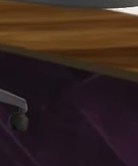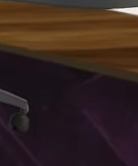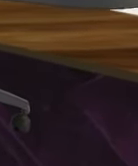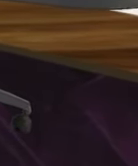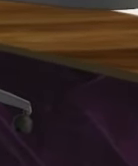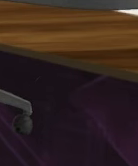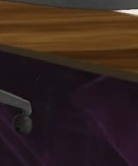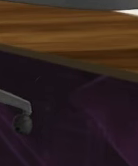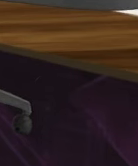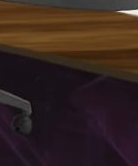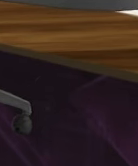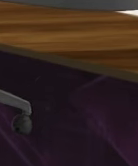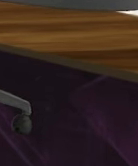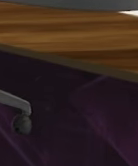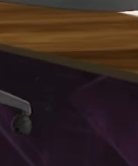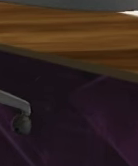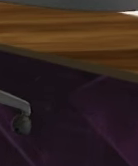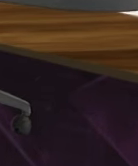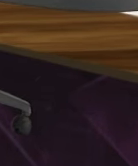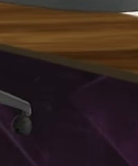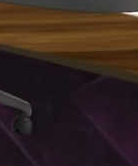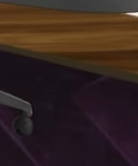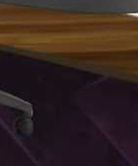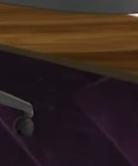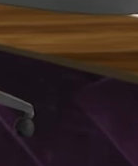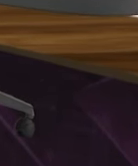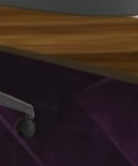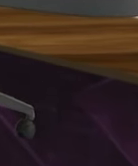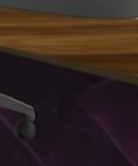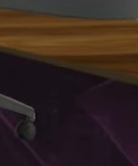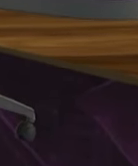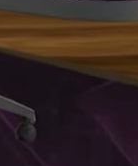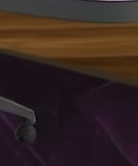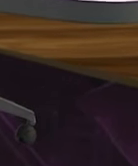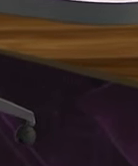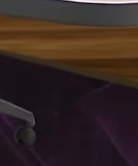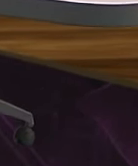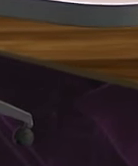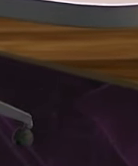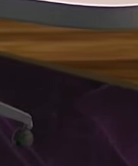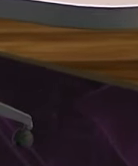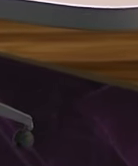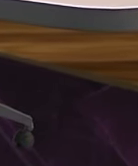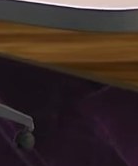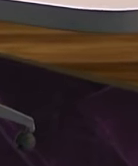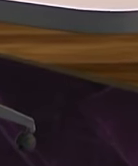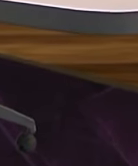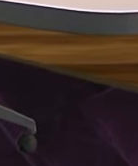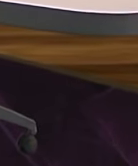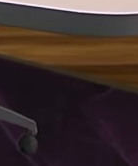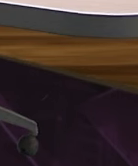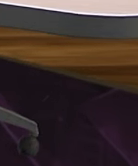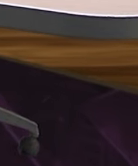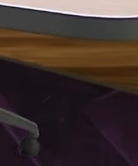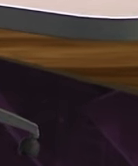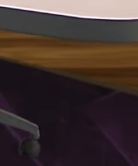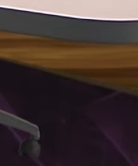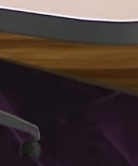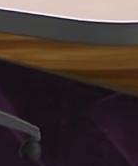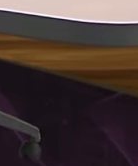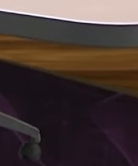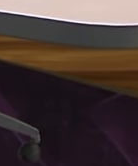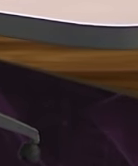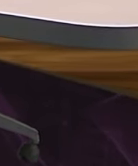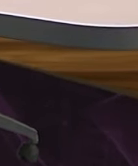cuerpos desnudas palpan las costillas percuten se detienen cada centímetro que toco deja en mis